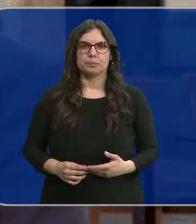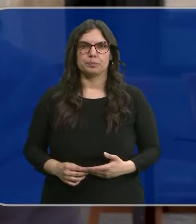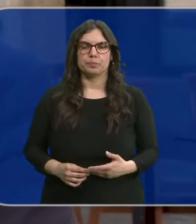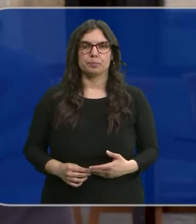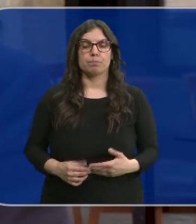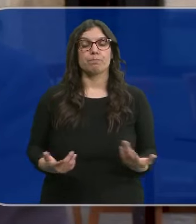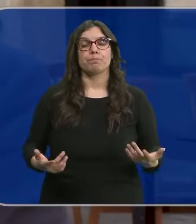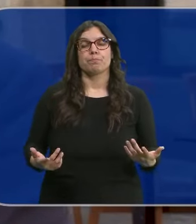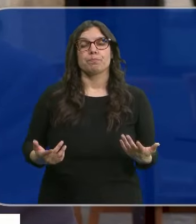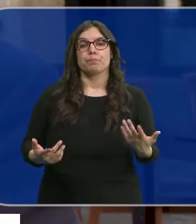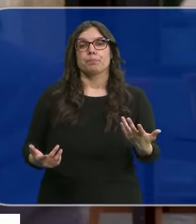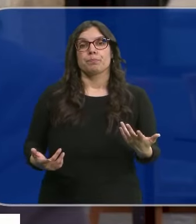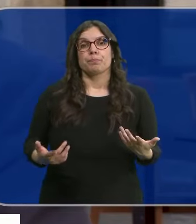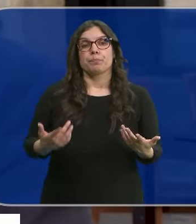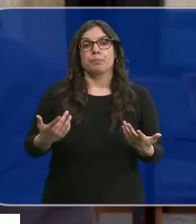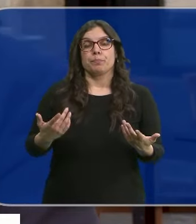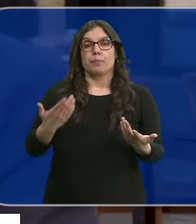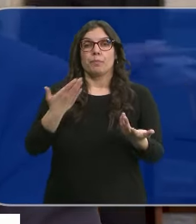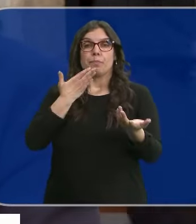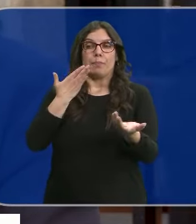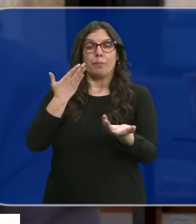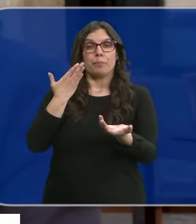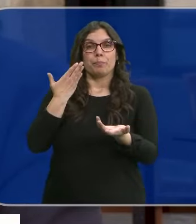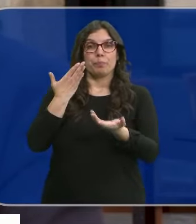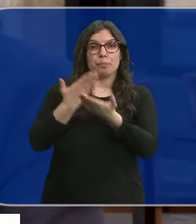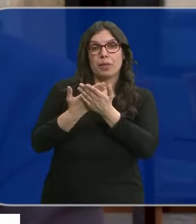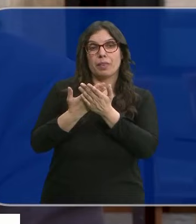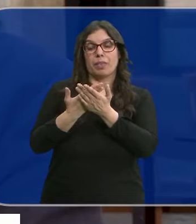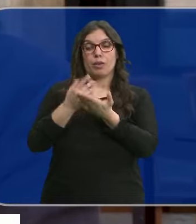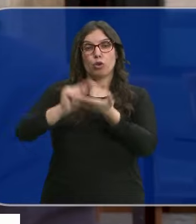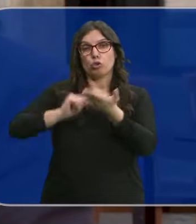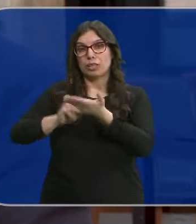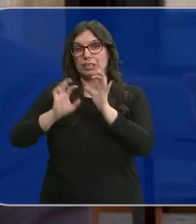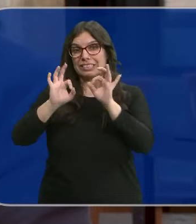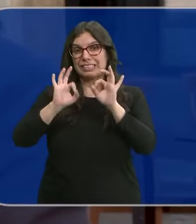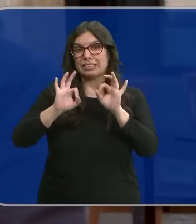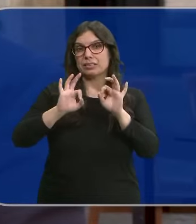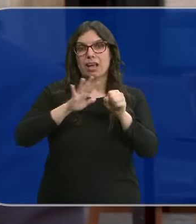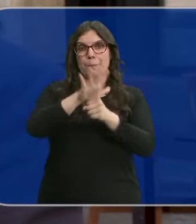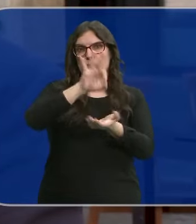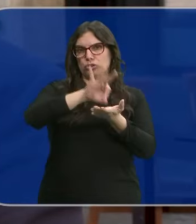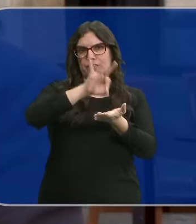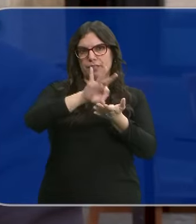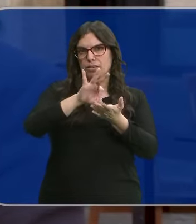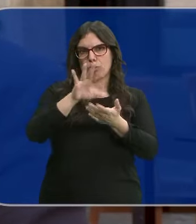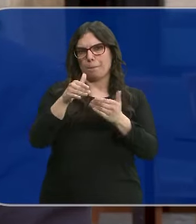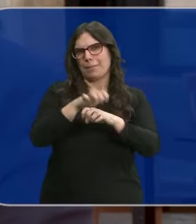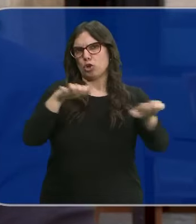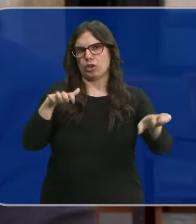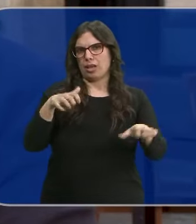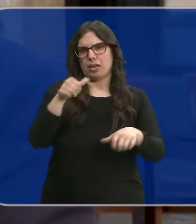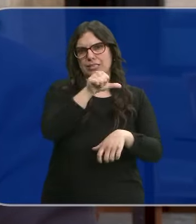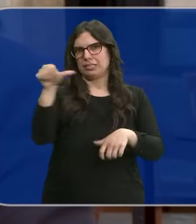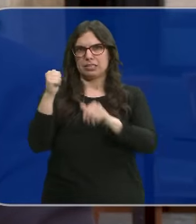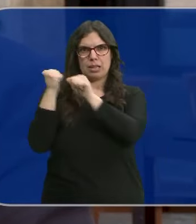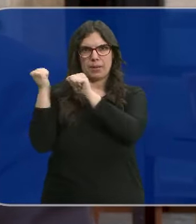Se está pidiendo mucha contratación para servicios. Prácticamente toda contratación que habrá esta Semana Santa será